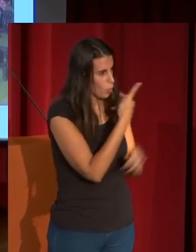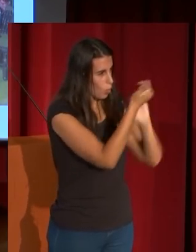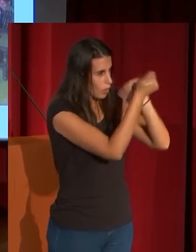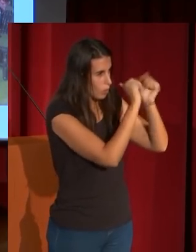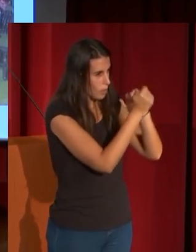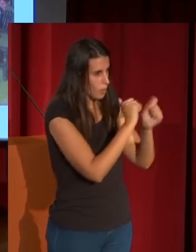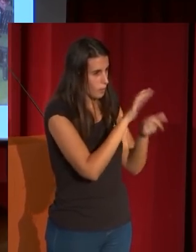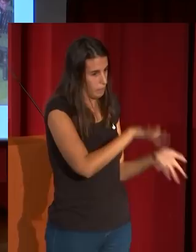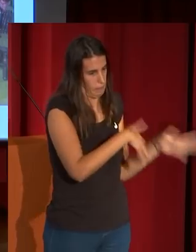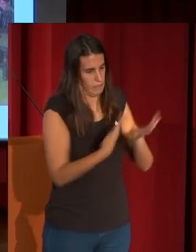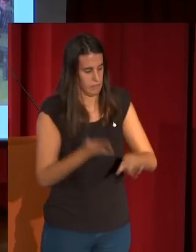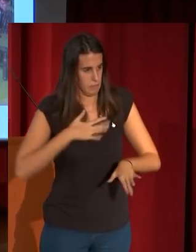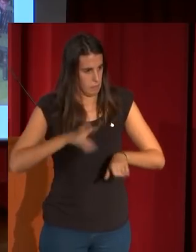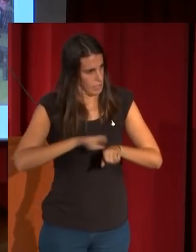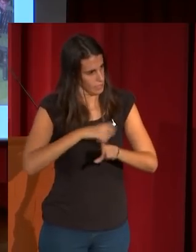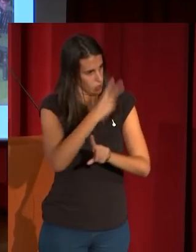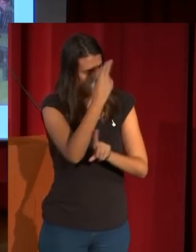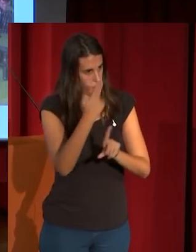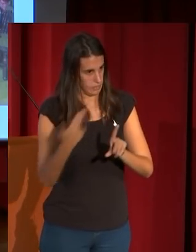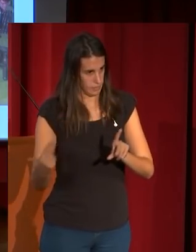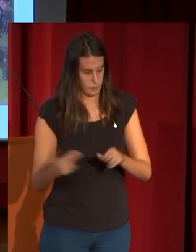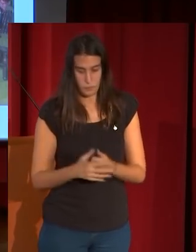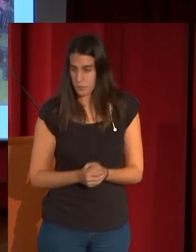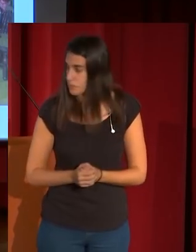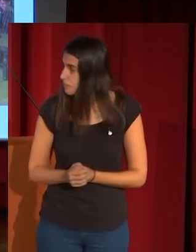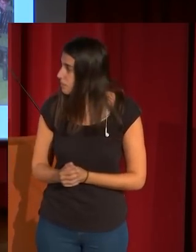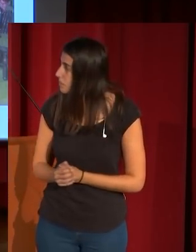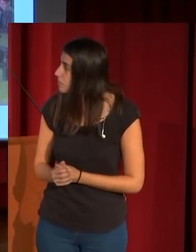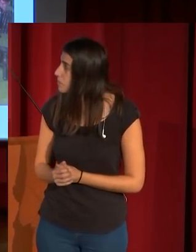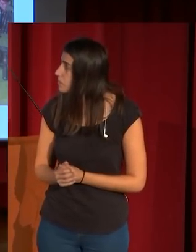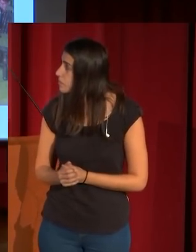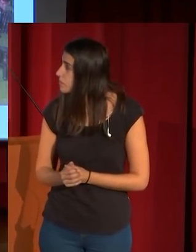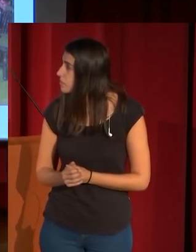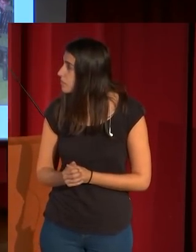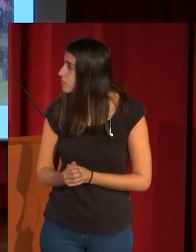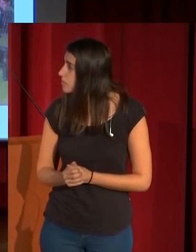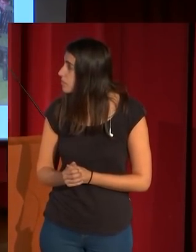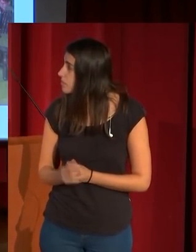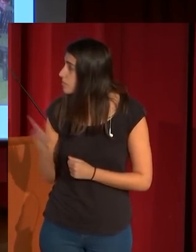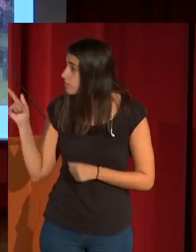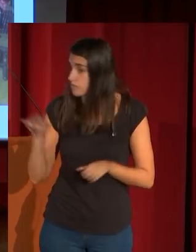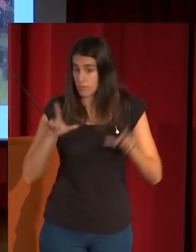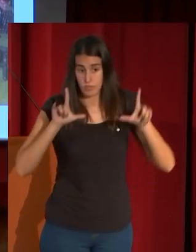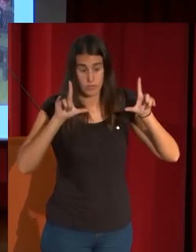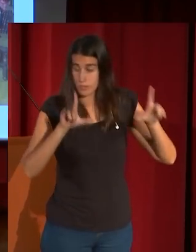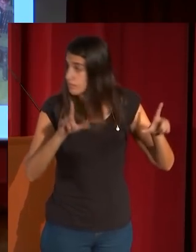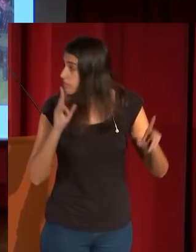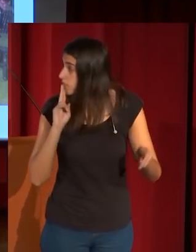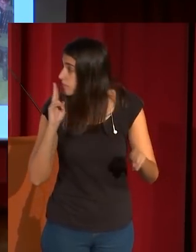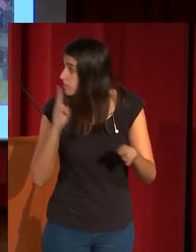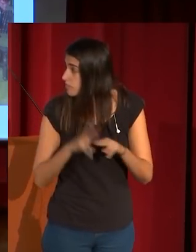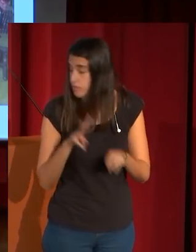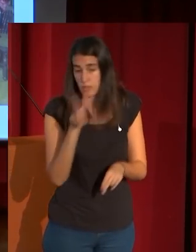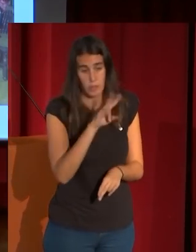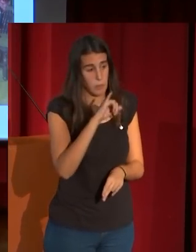y realizarlos. Sin embargo, aquí se ha dicho que este cuadro de la vicaría estaba el